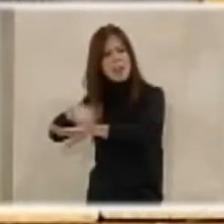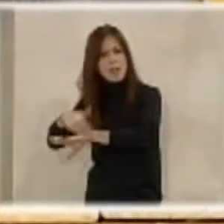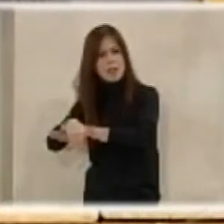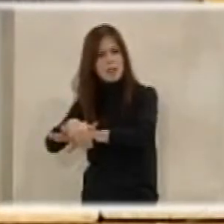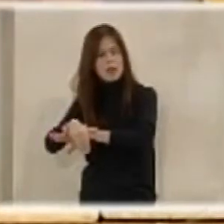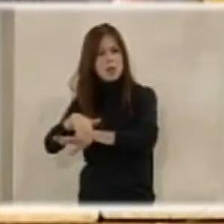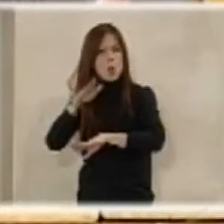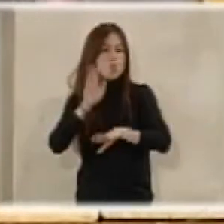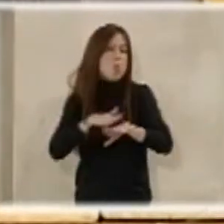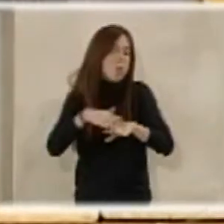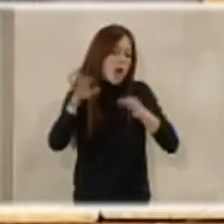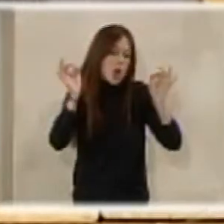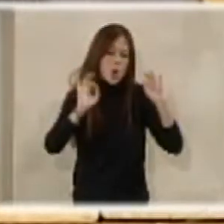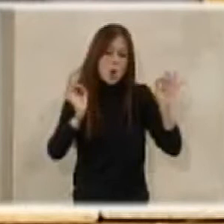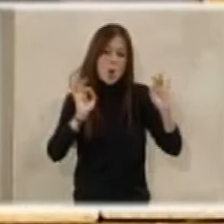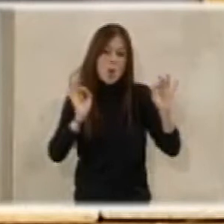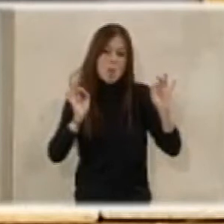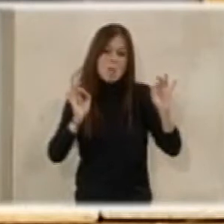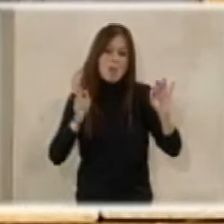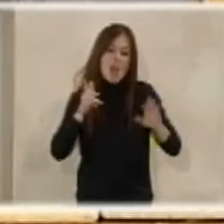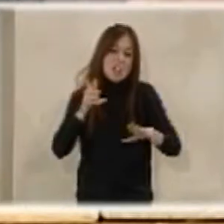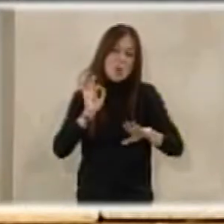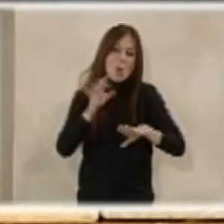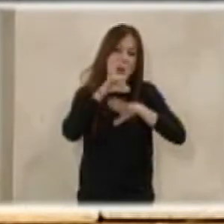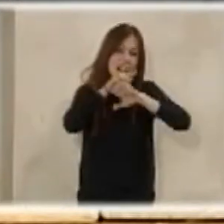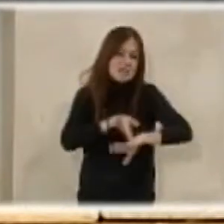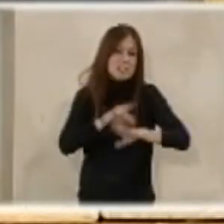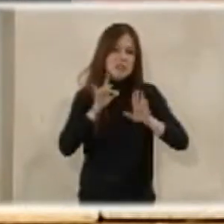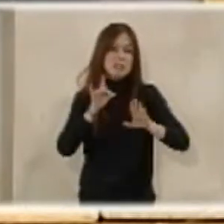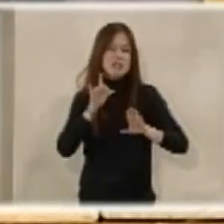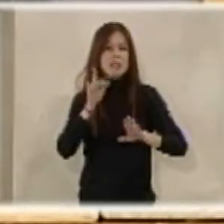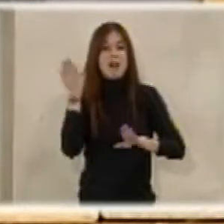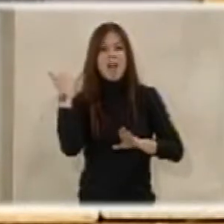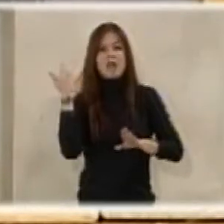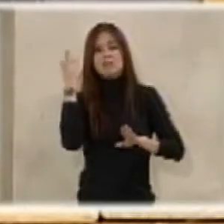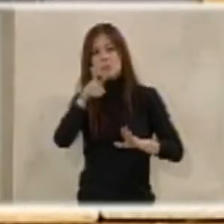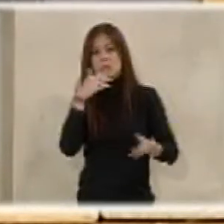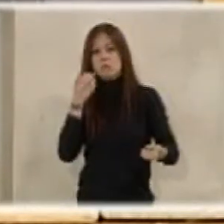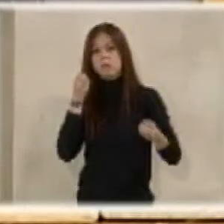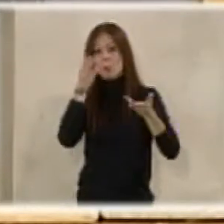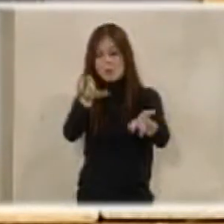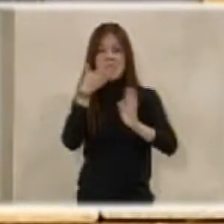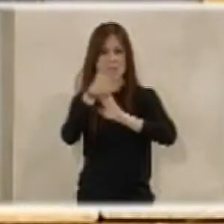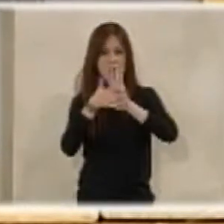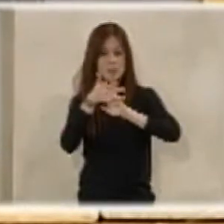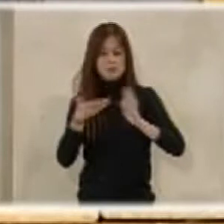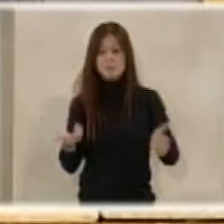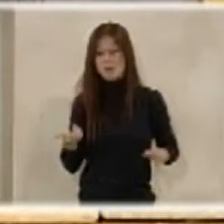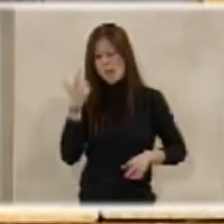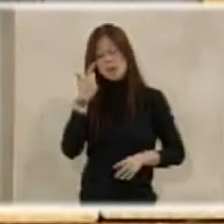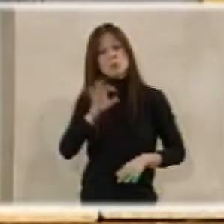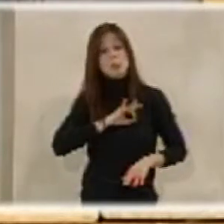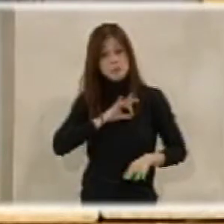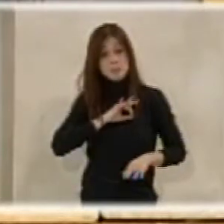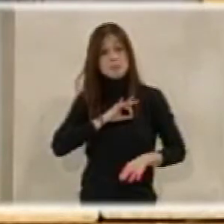o por los derechos o garantías de los que antes también hemos puesto y hemos hablado. Y miren